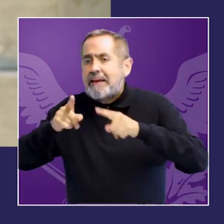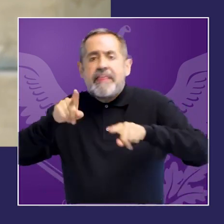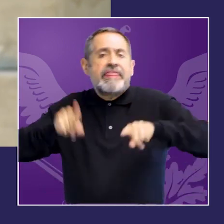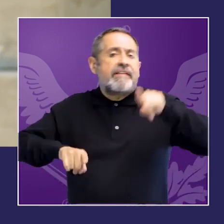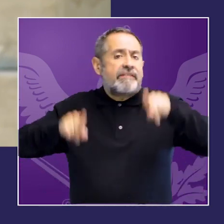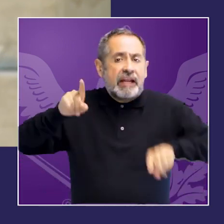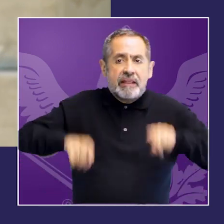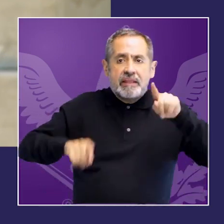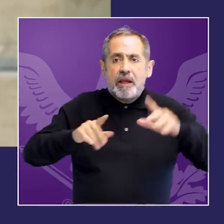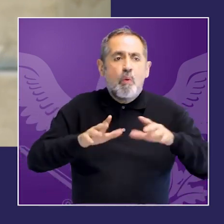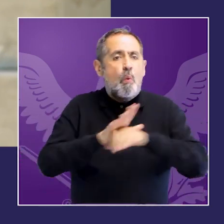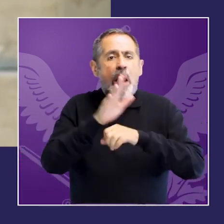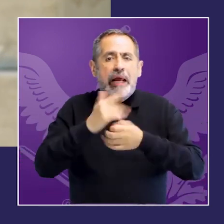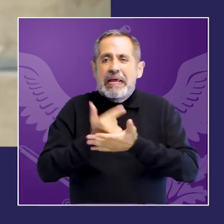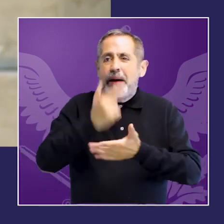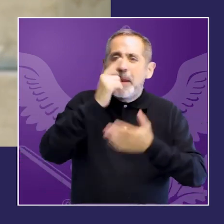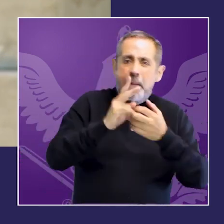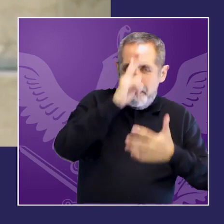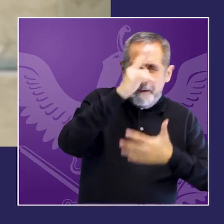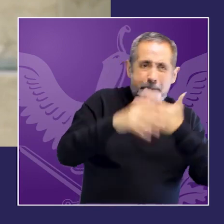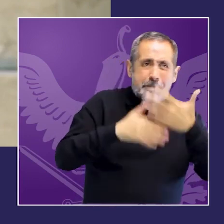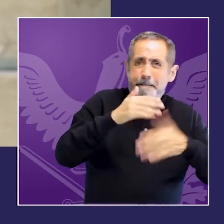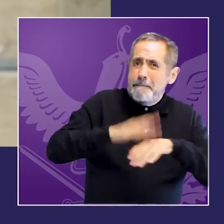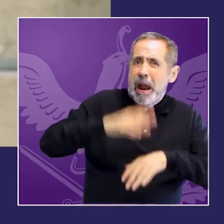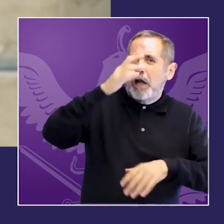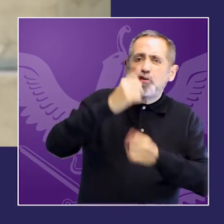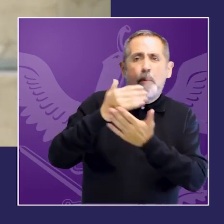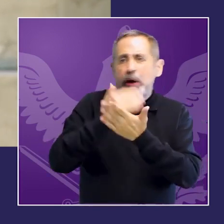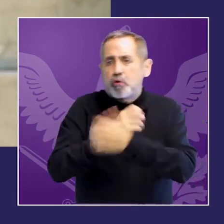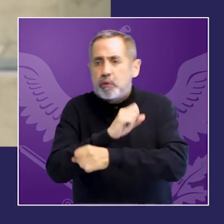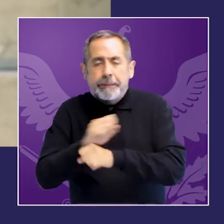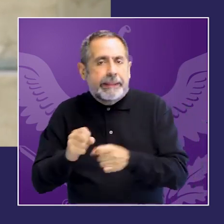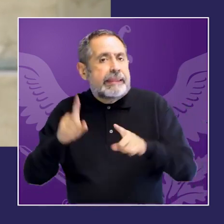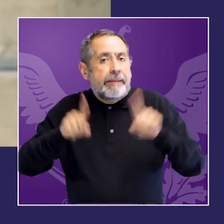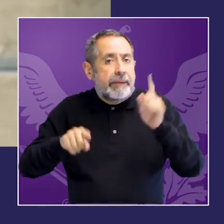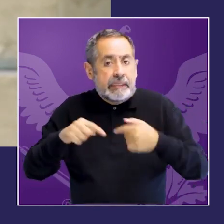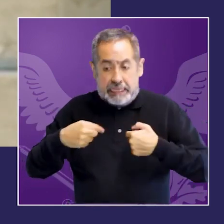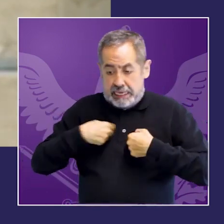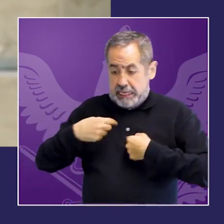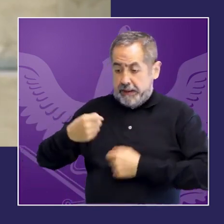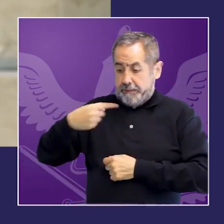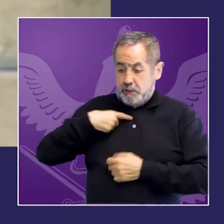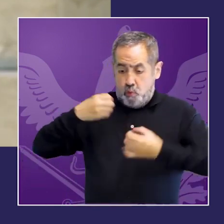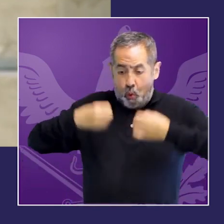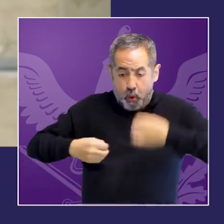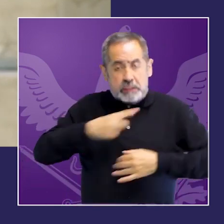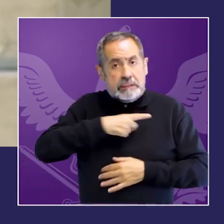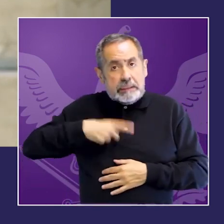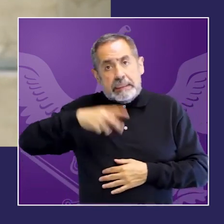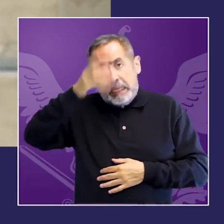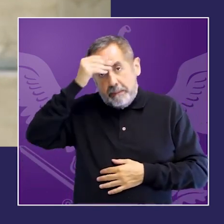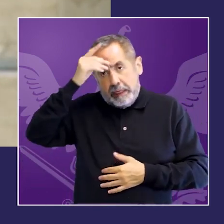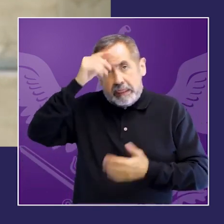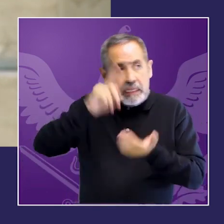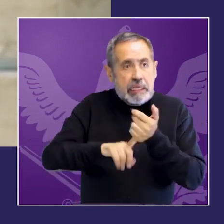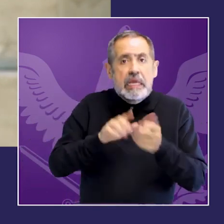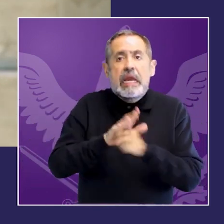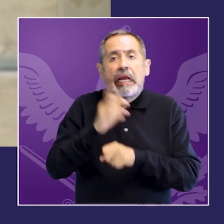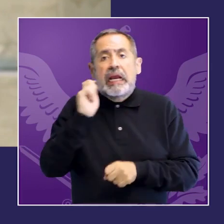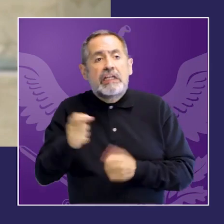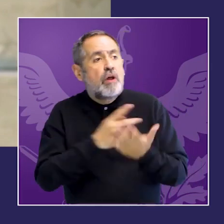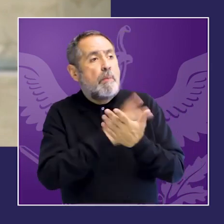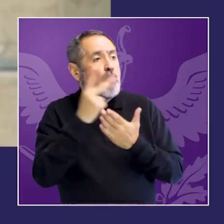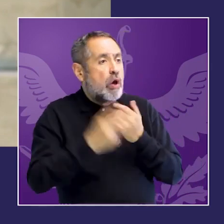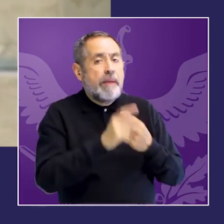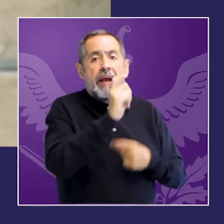conflictividad sería muy interesante que nos interesáramos mucho más en saber cómo se llevan adelante esos programas como